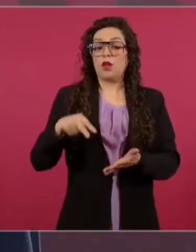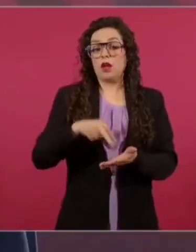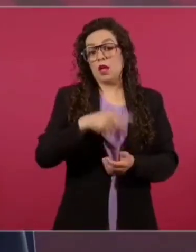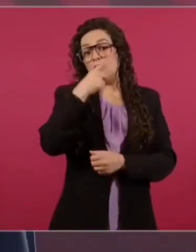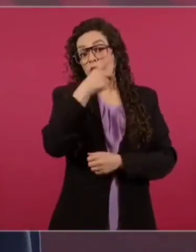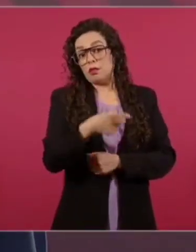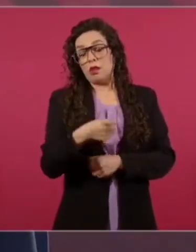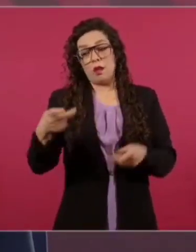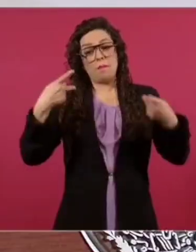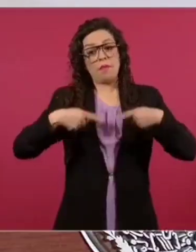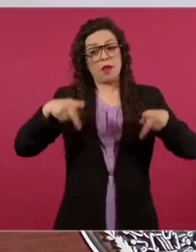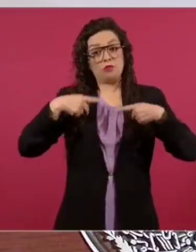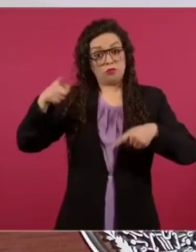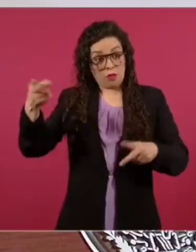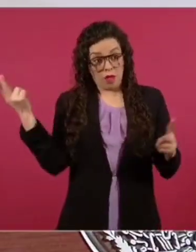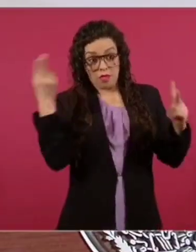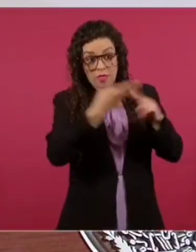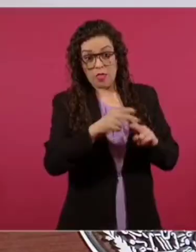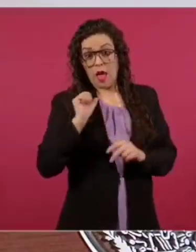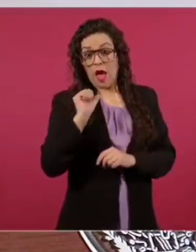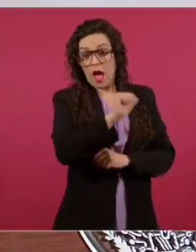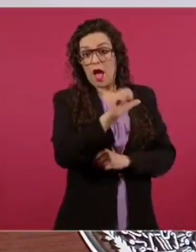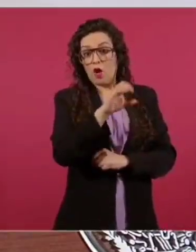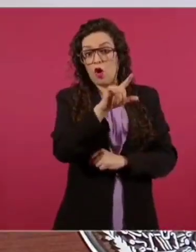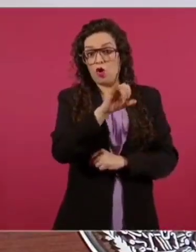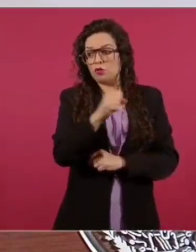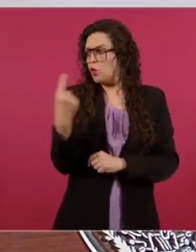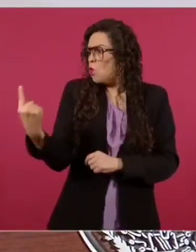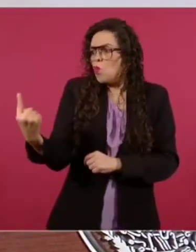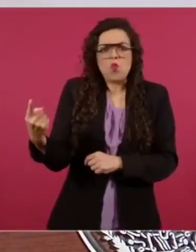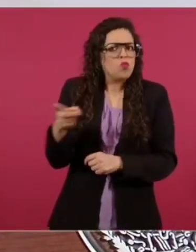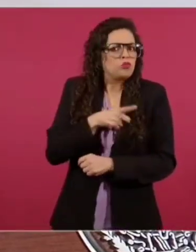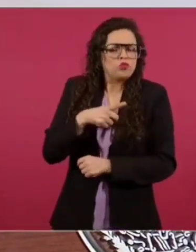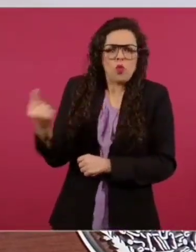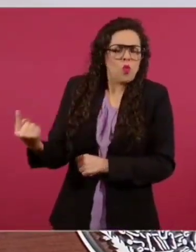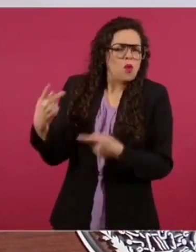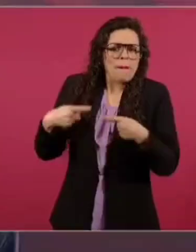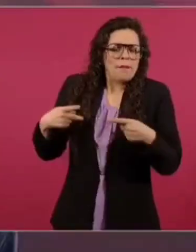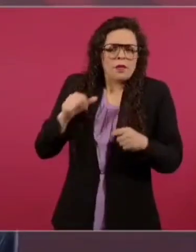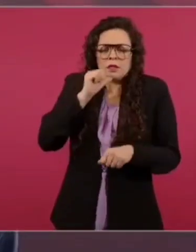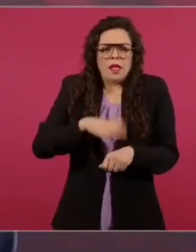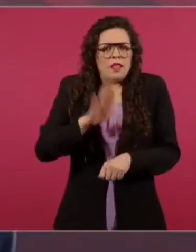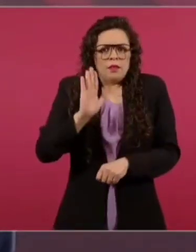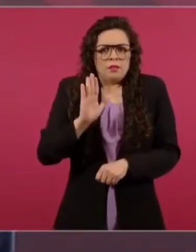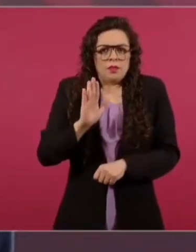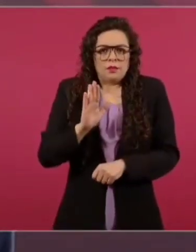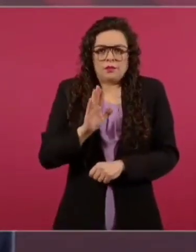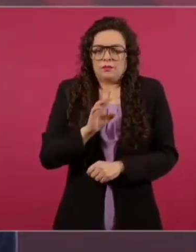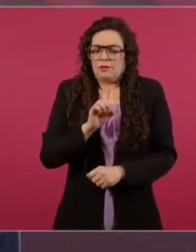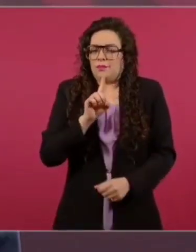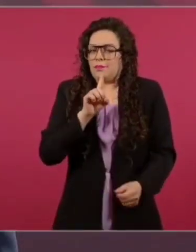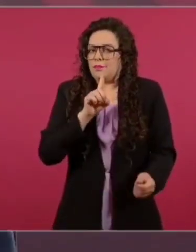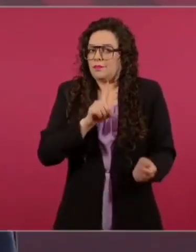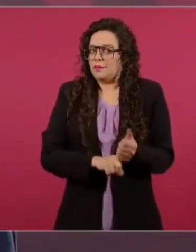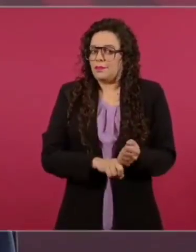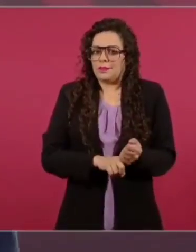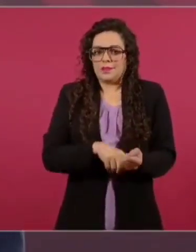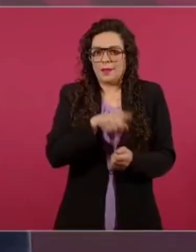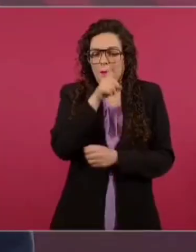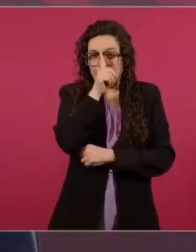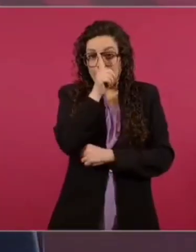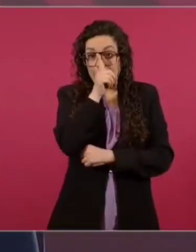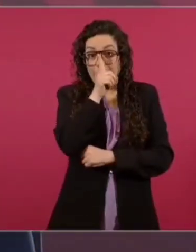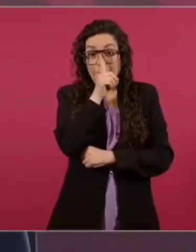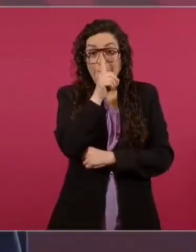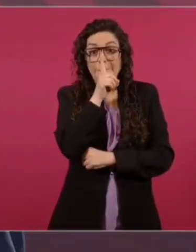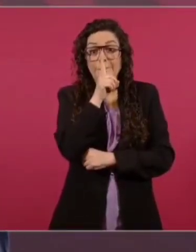asesino solitario. Cuando la Fiscalía tiene la información, incluso está